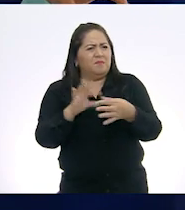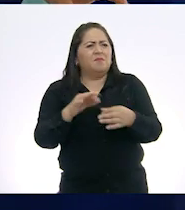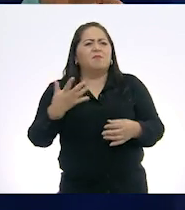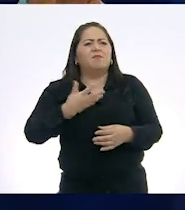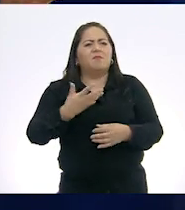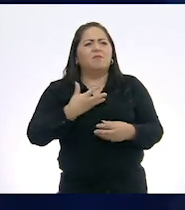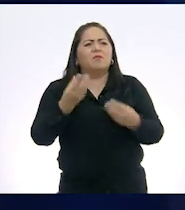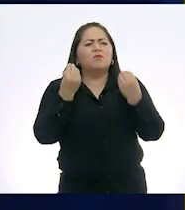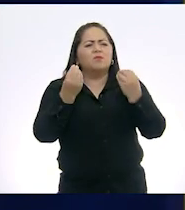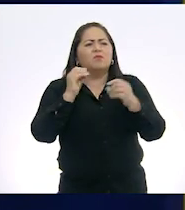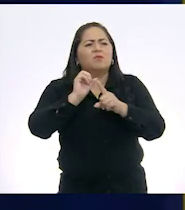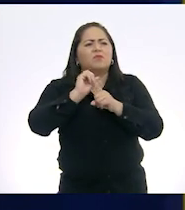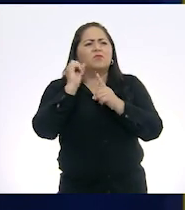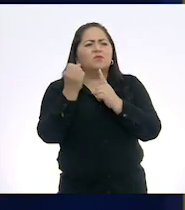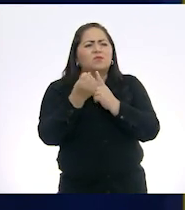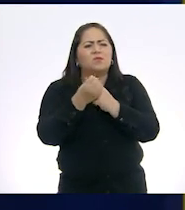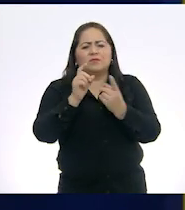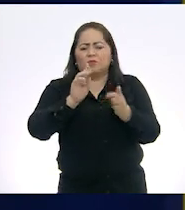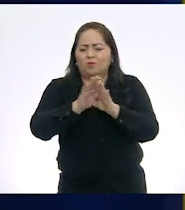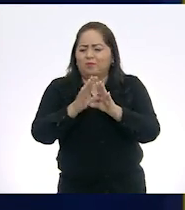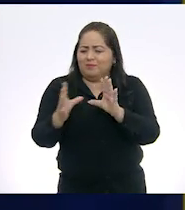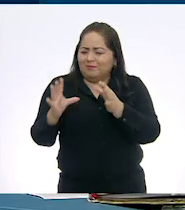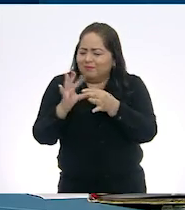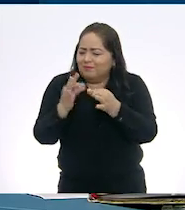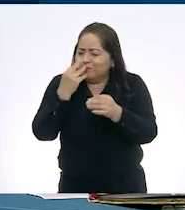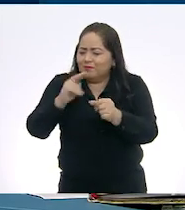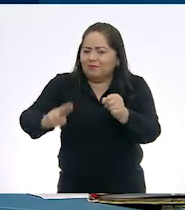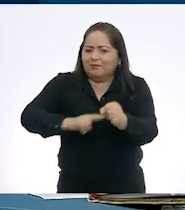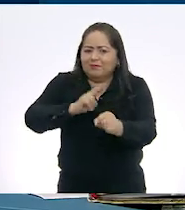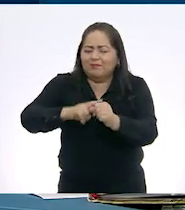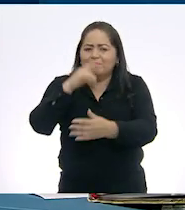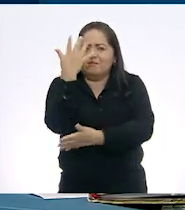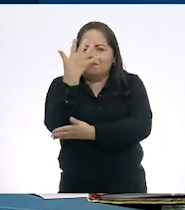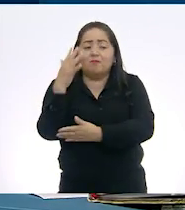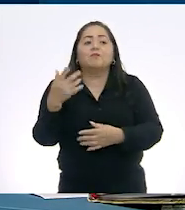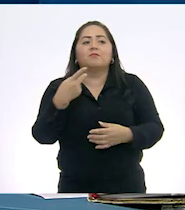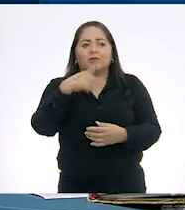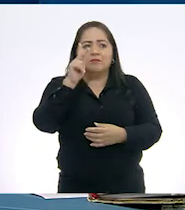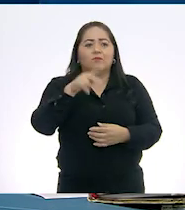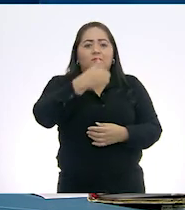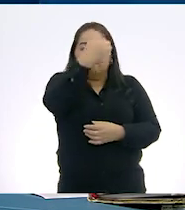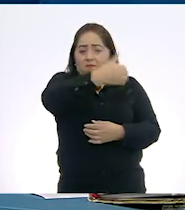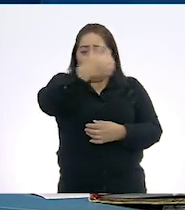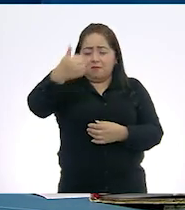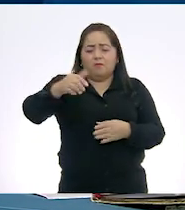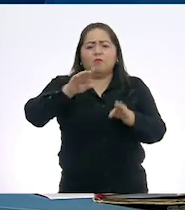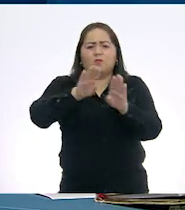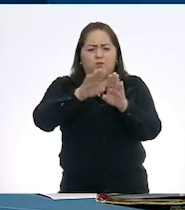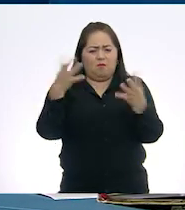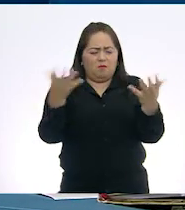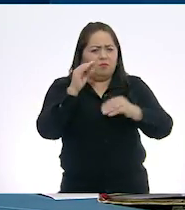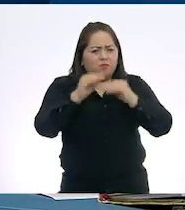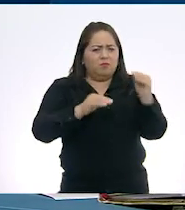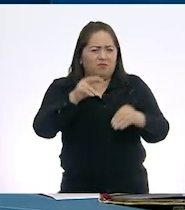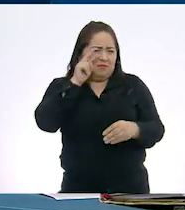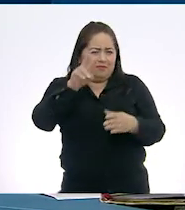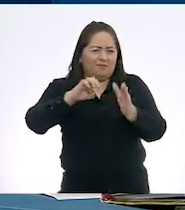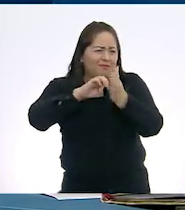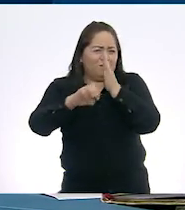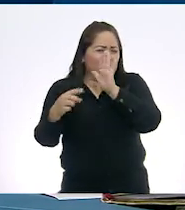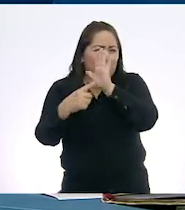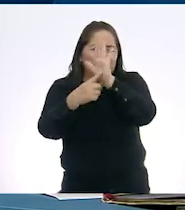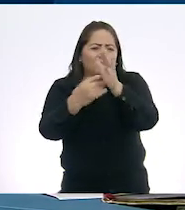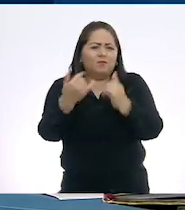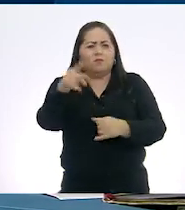muchas situaciones que van acerca de la naturaleza. Claro que sí. Yo les animo a que cada producto que ustedes hagan, si ustedes eligen hacer un libro digital,